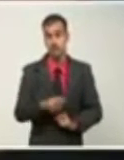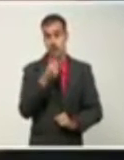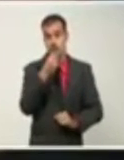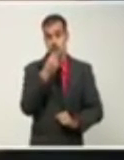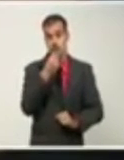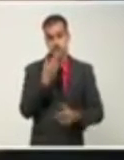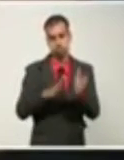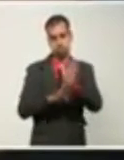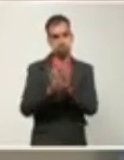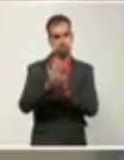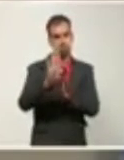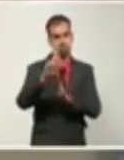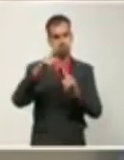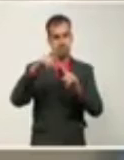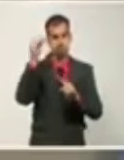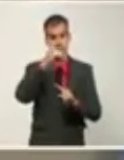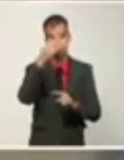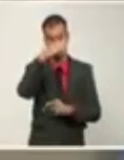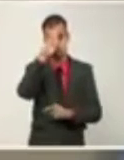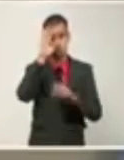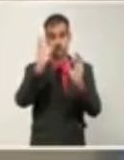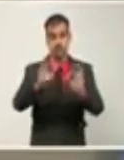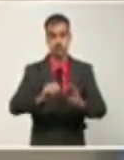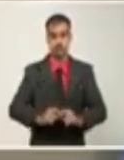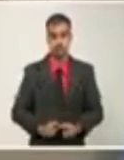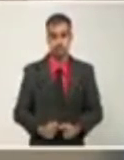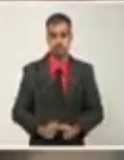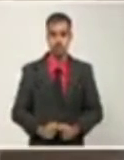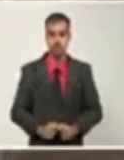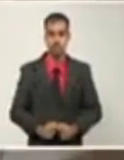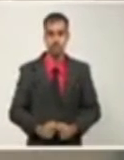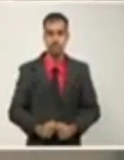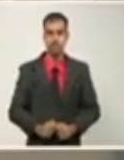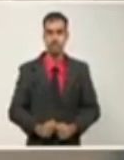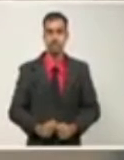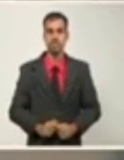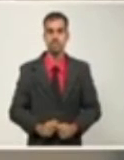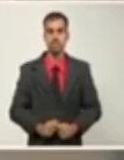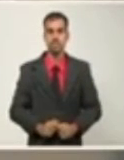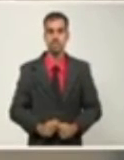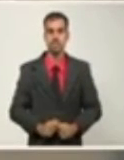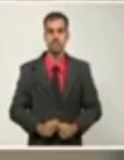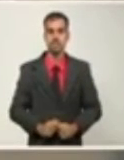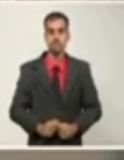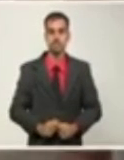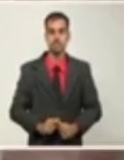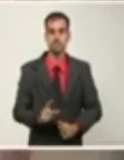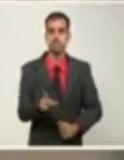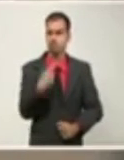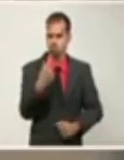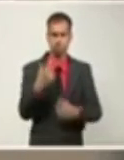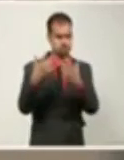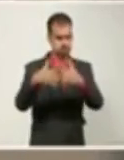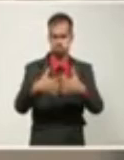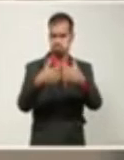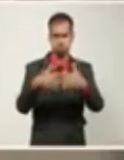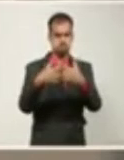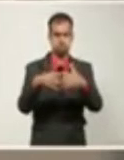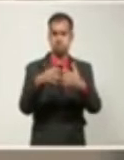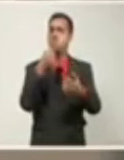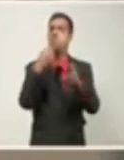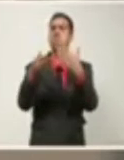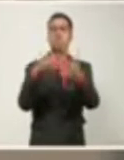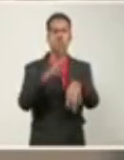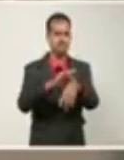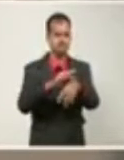tecnológica del país. Lo vamos a producir completamente todo lo que se requiere para el diagnóstico molecular. Hoy, bueno, por